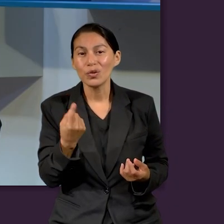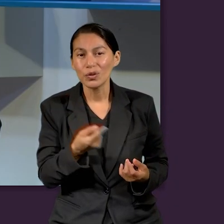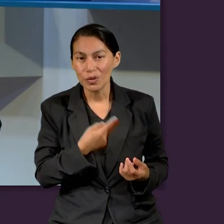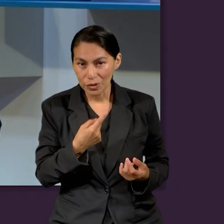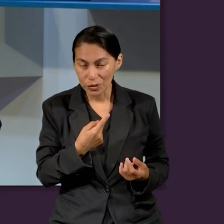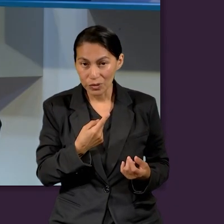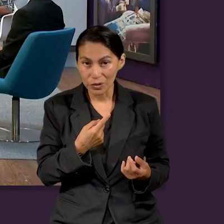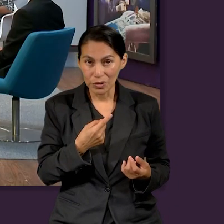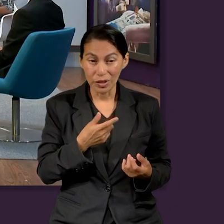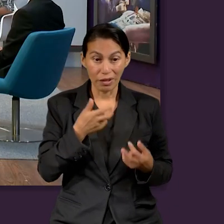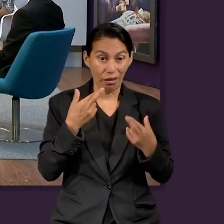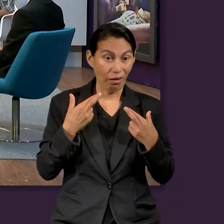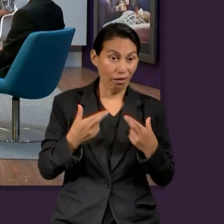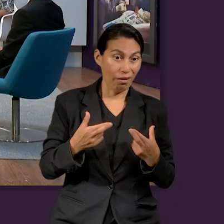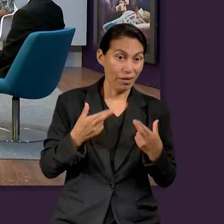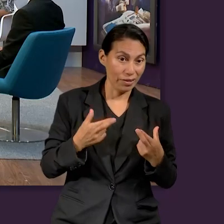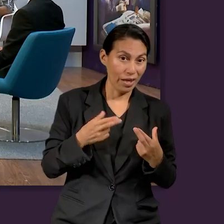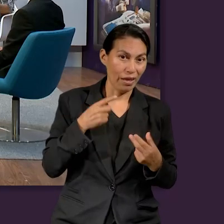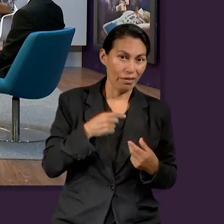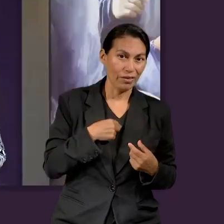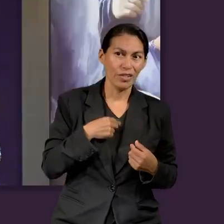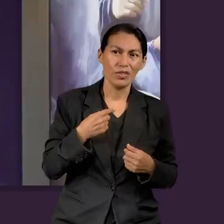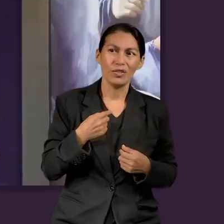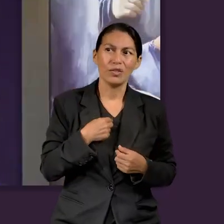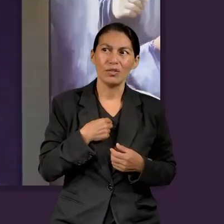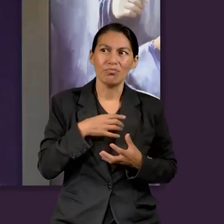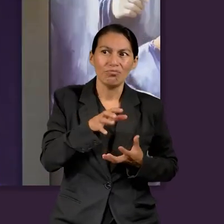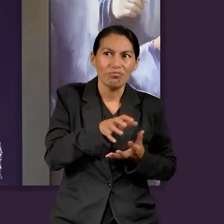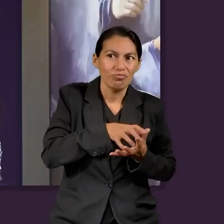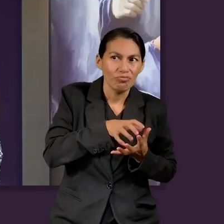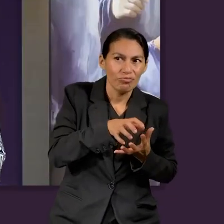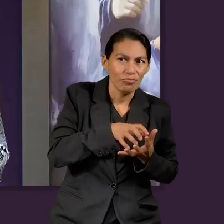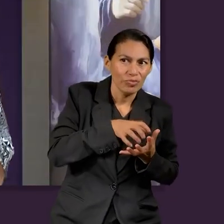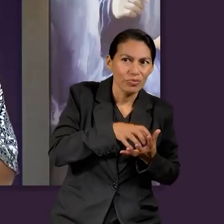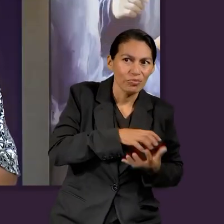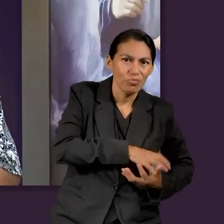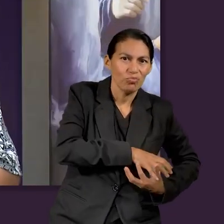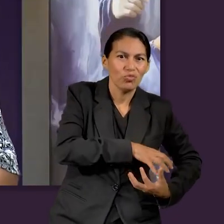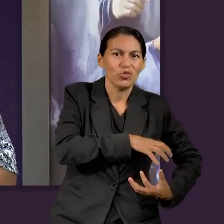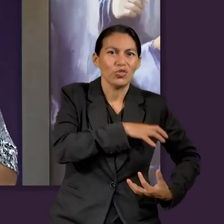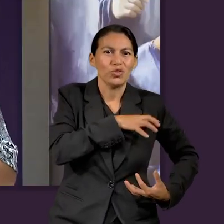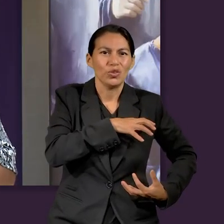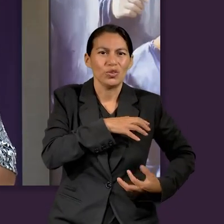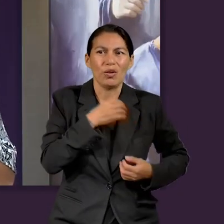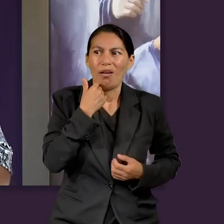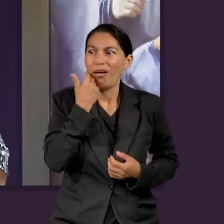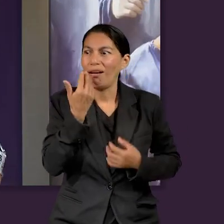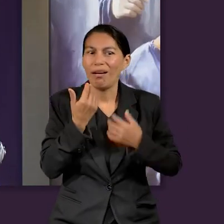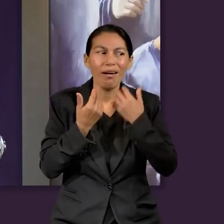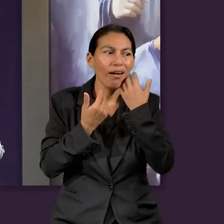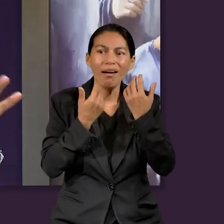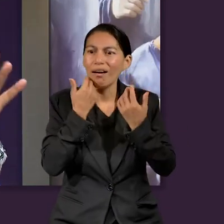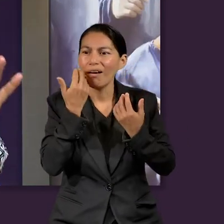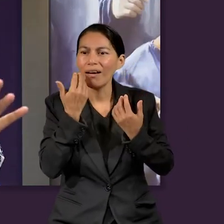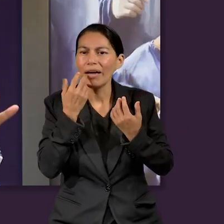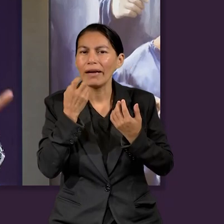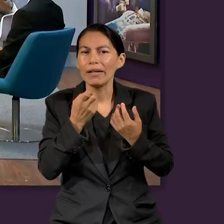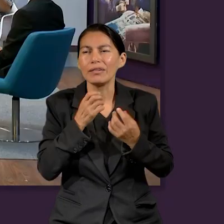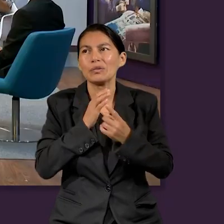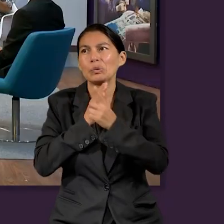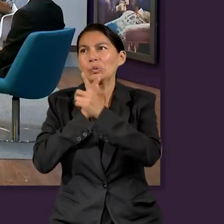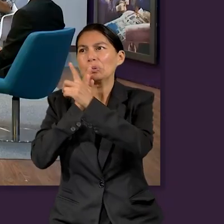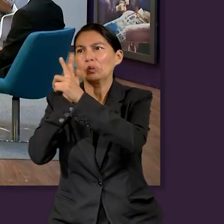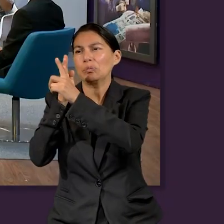empezásemos a ser personas un poco codiciosas, porque de esa manera nosotros estaríamos perdiendo completamente